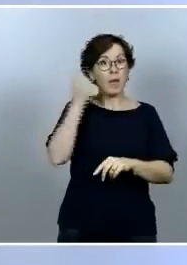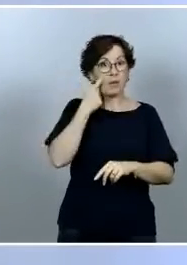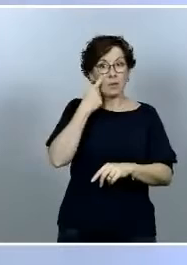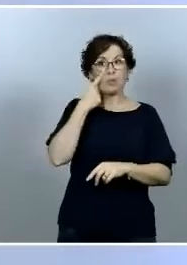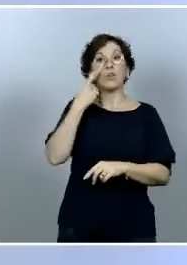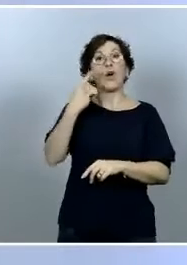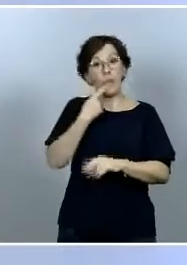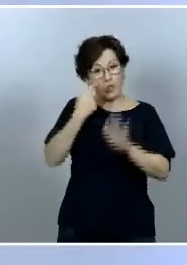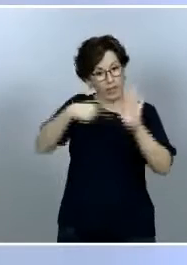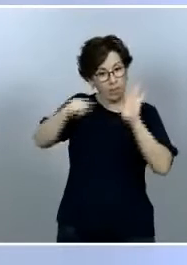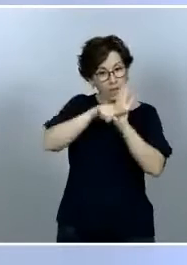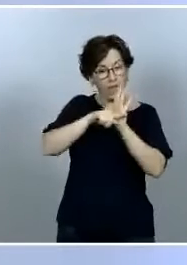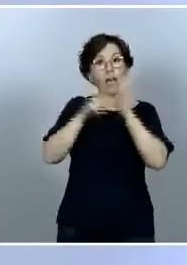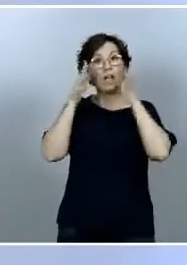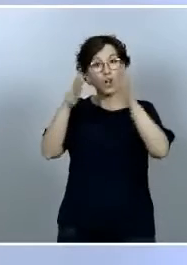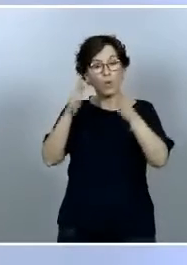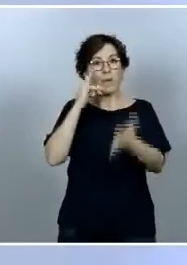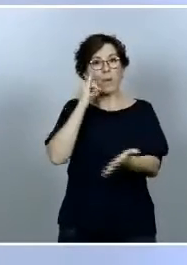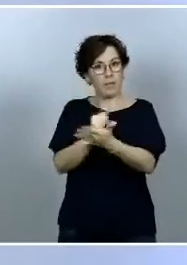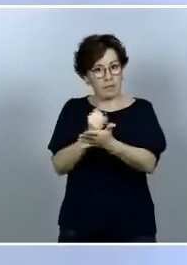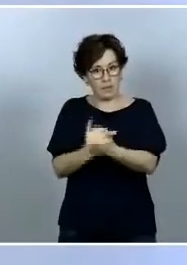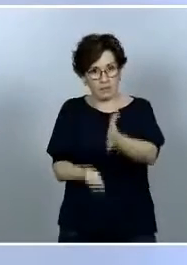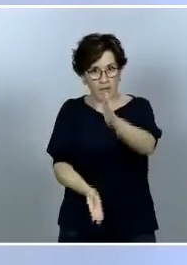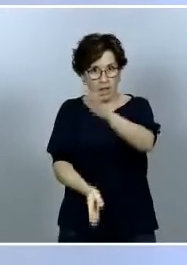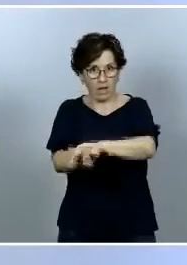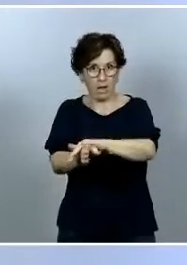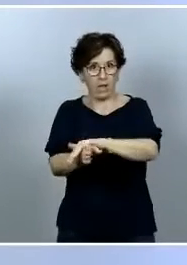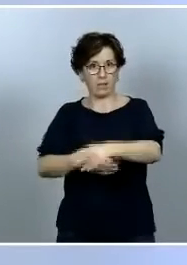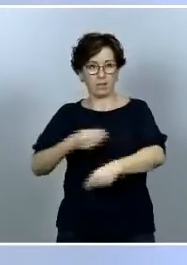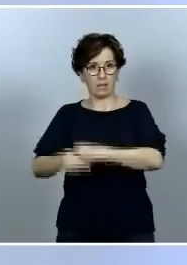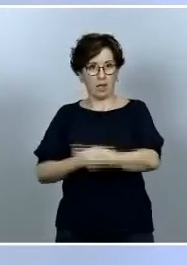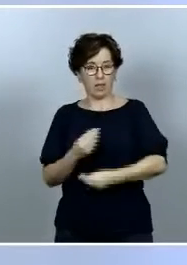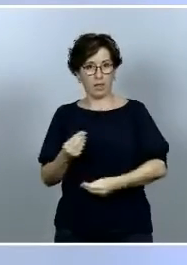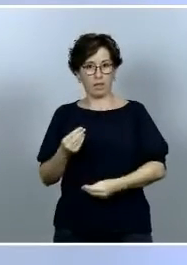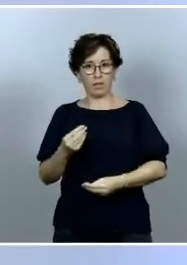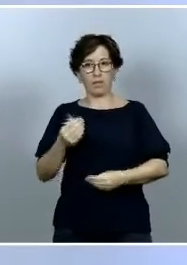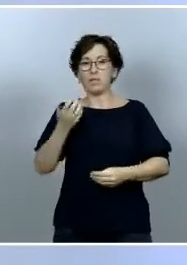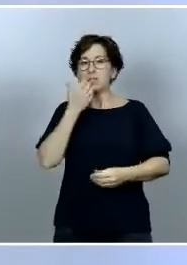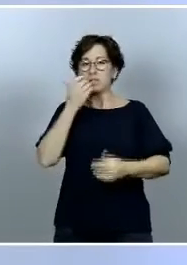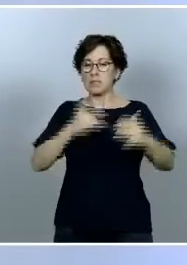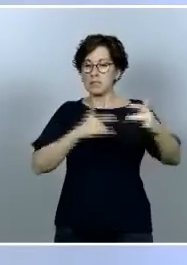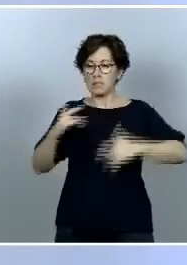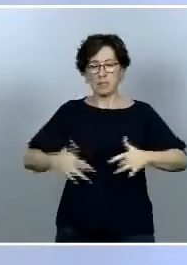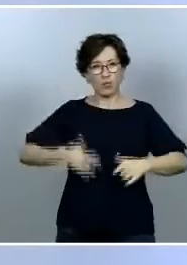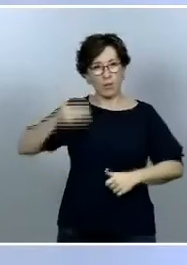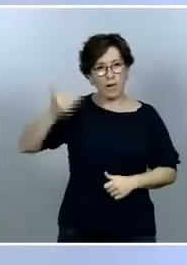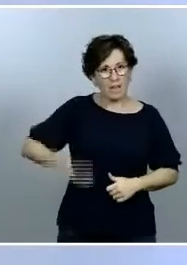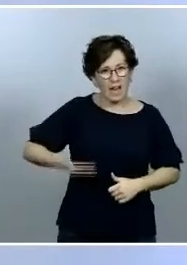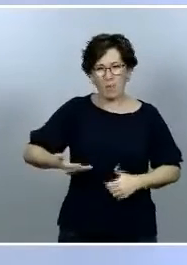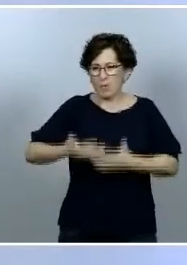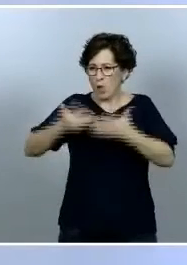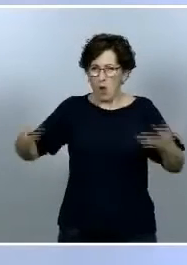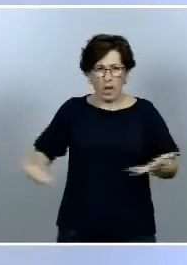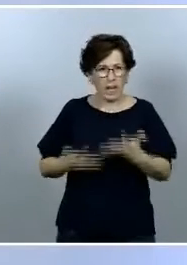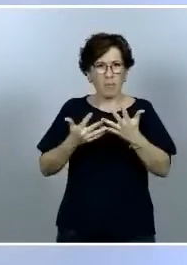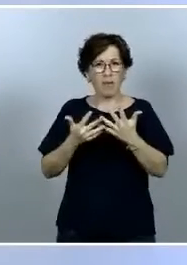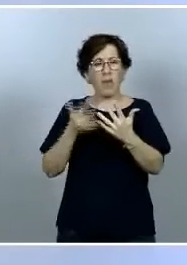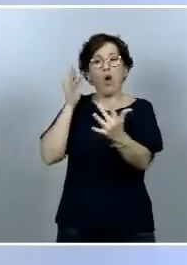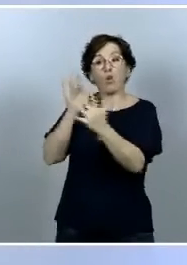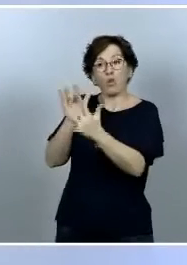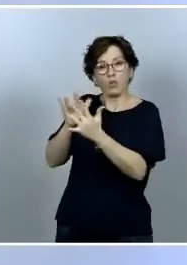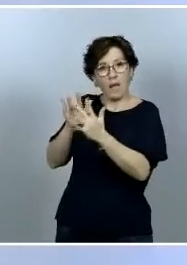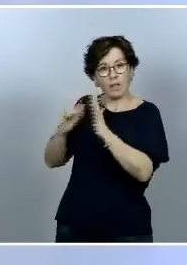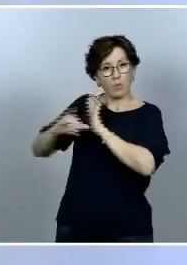una PCR cuando una persona tenga síntomas graves tenga síntomas leves o sea contacto estrecho de una persona